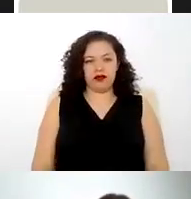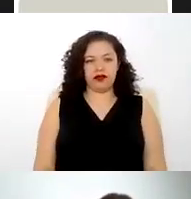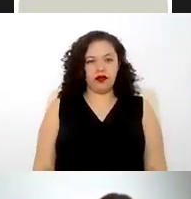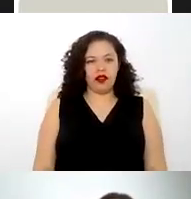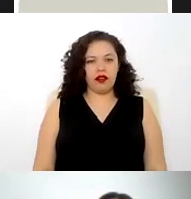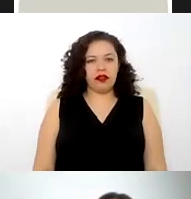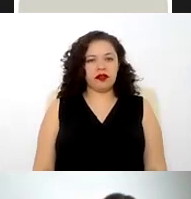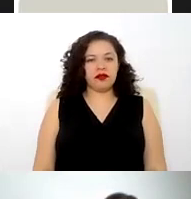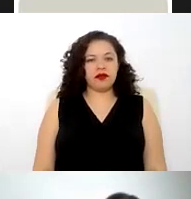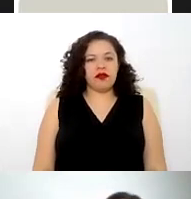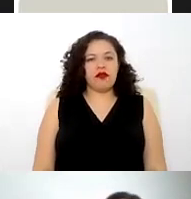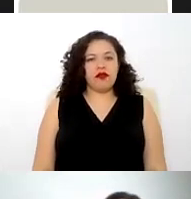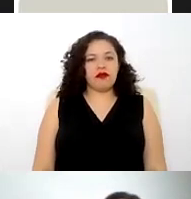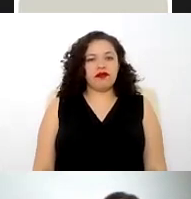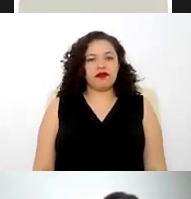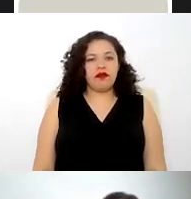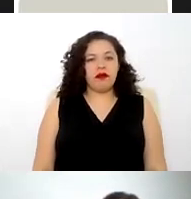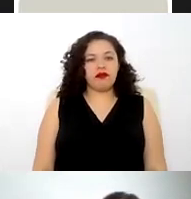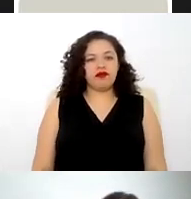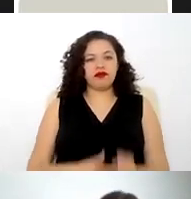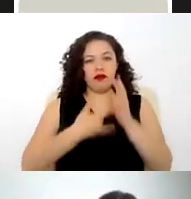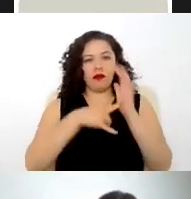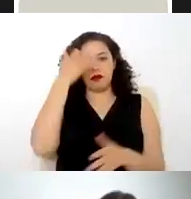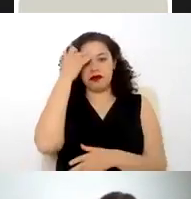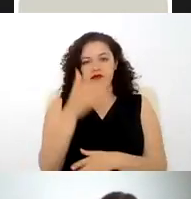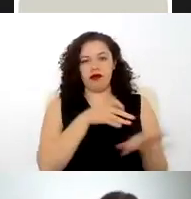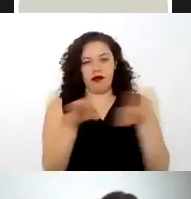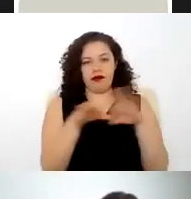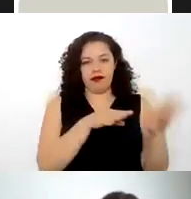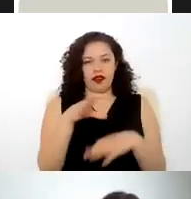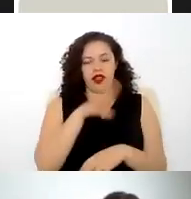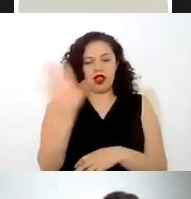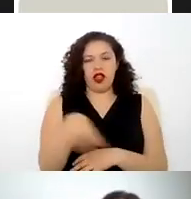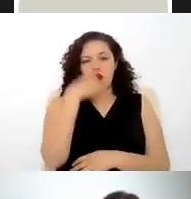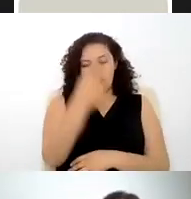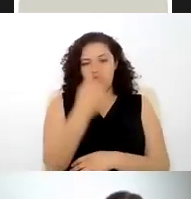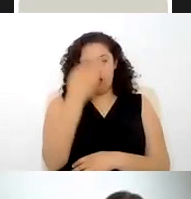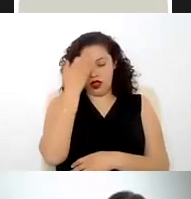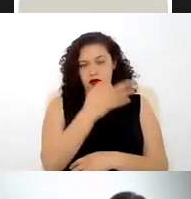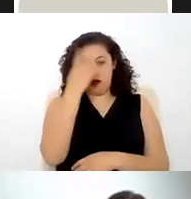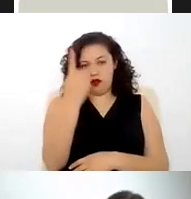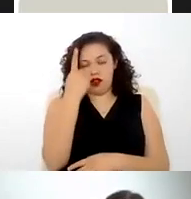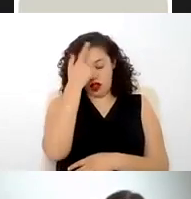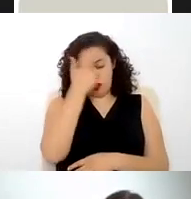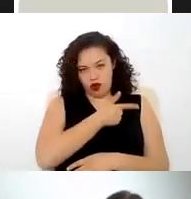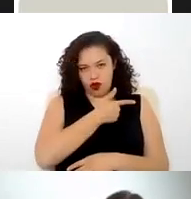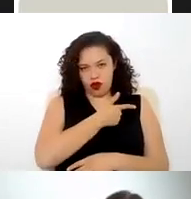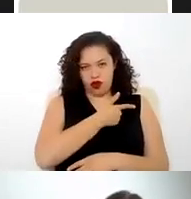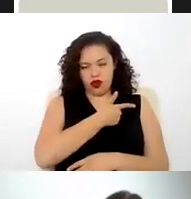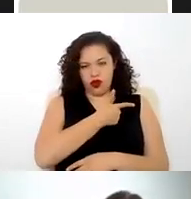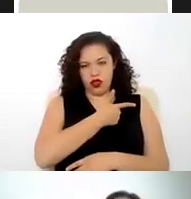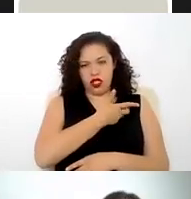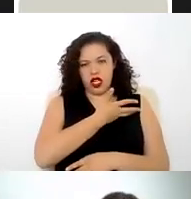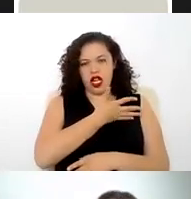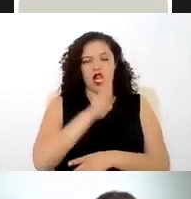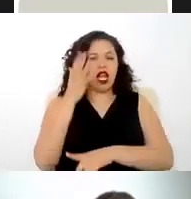específico las jornadas de trabajo las podemos dividir en tres que es una jornada diurna nocturna o mixta y